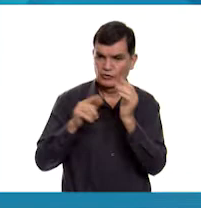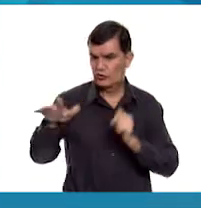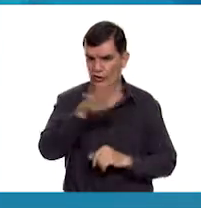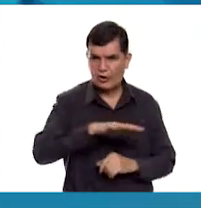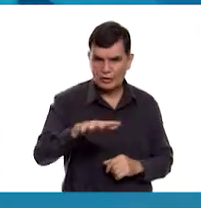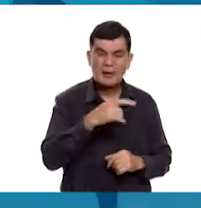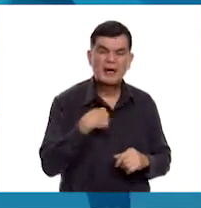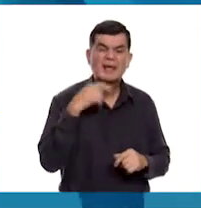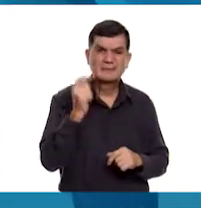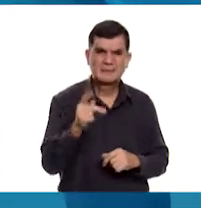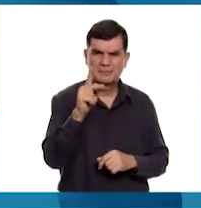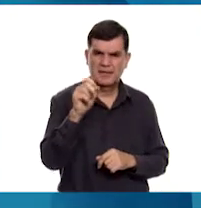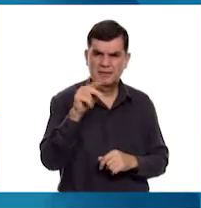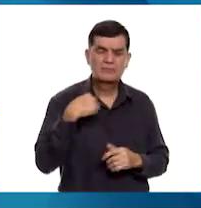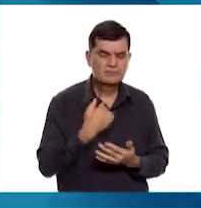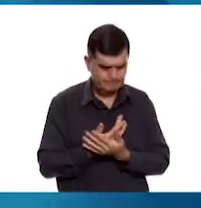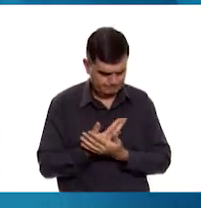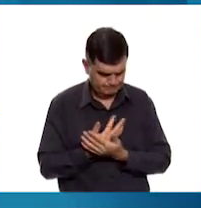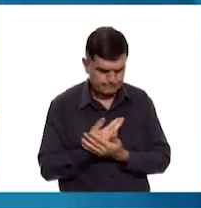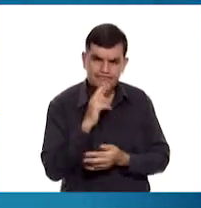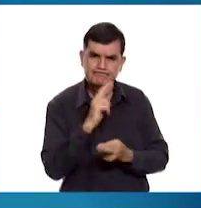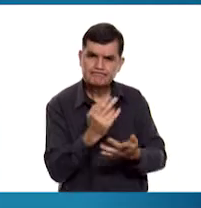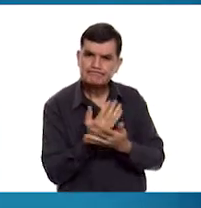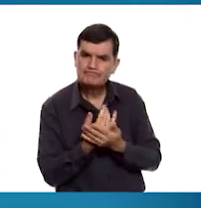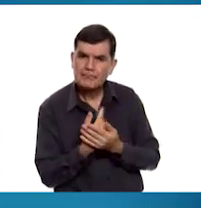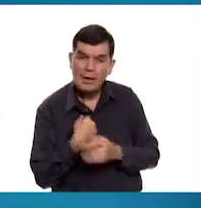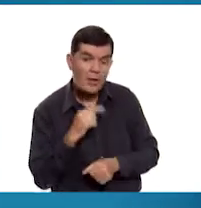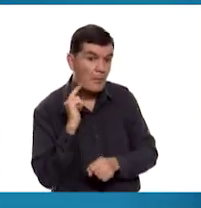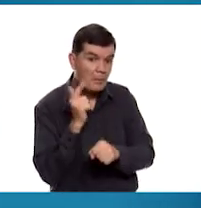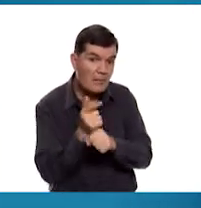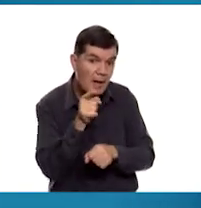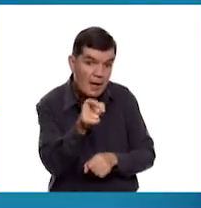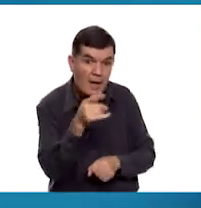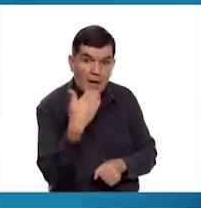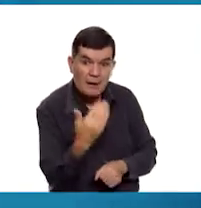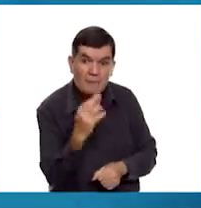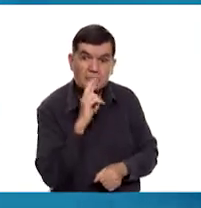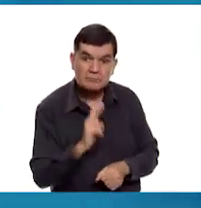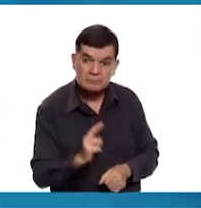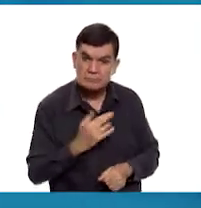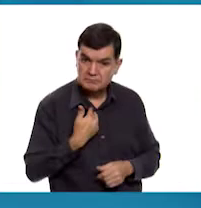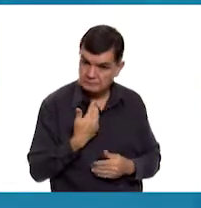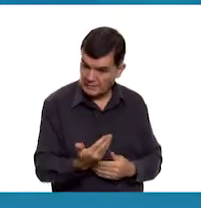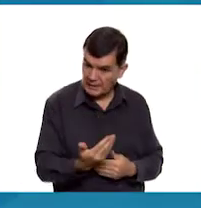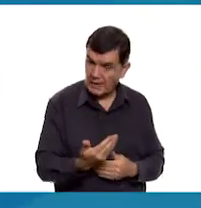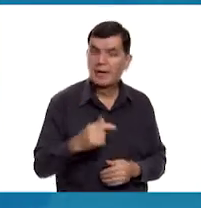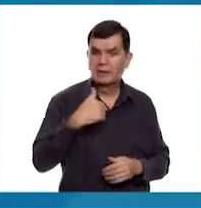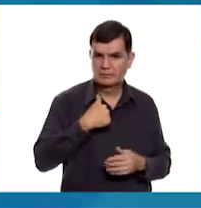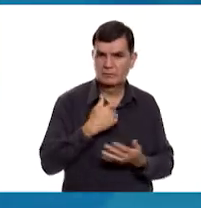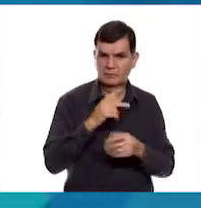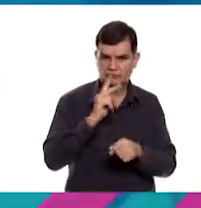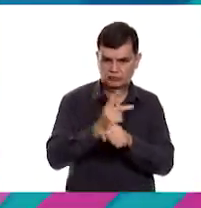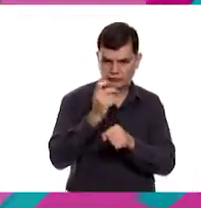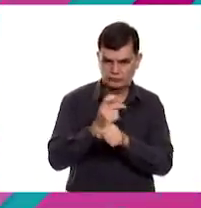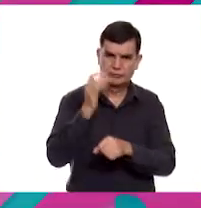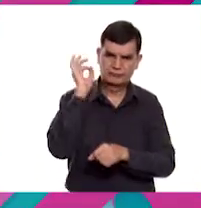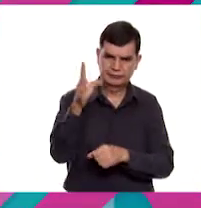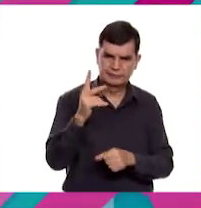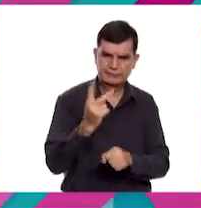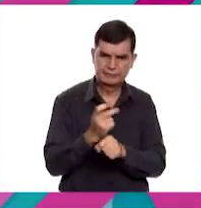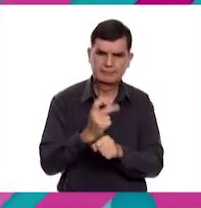Entonces, estoy atento a sus respuestas y después de que nos hayan contestado y hayan realizado el reto, los espero con el segundo tiro.